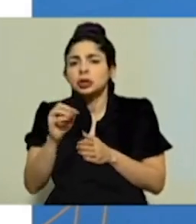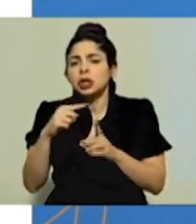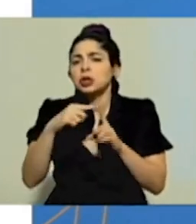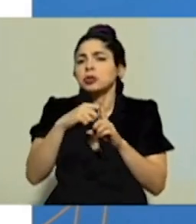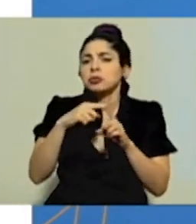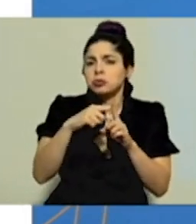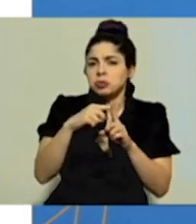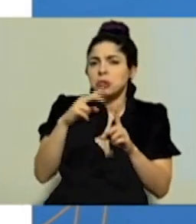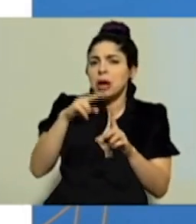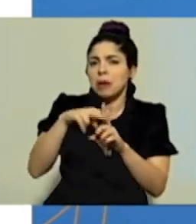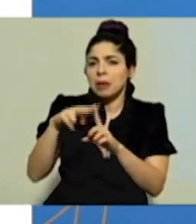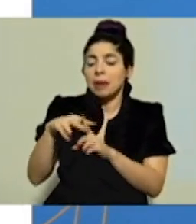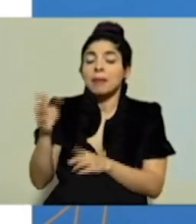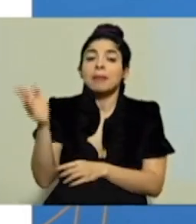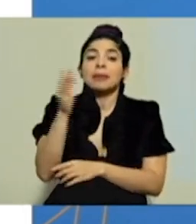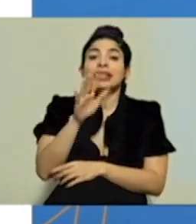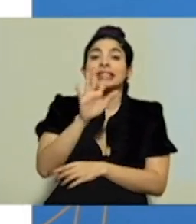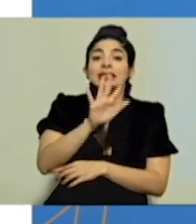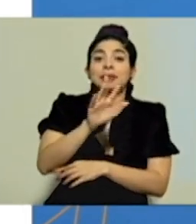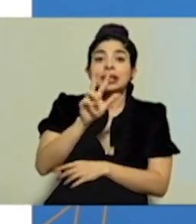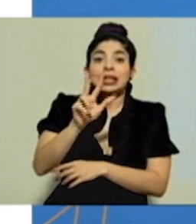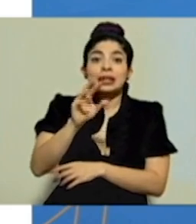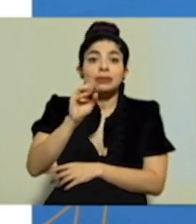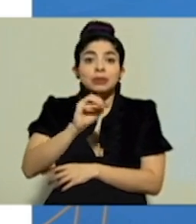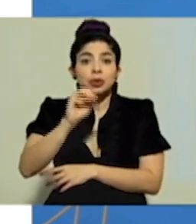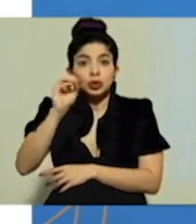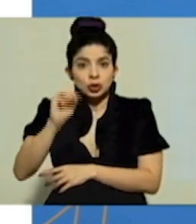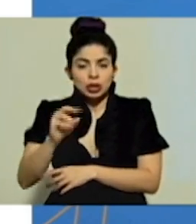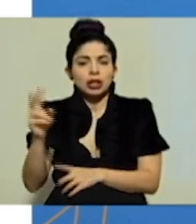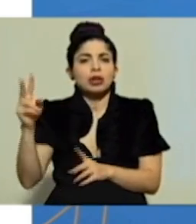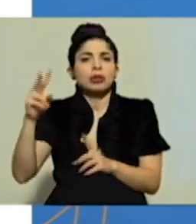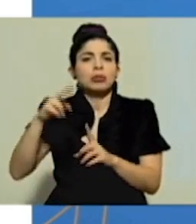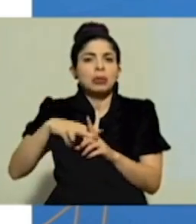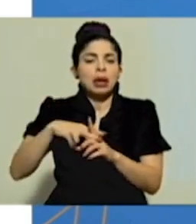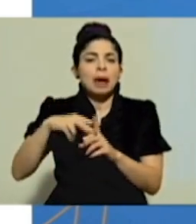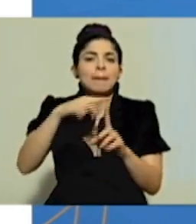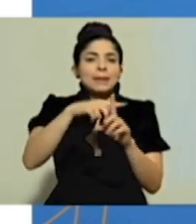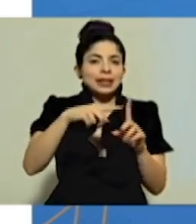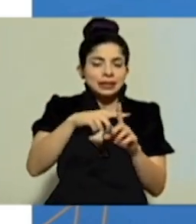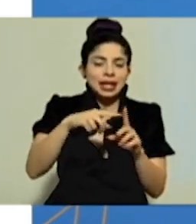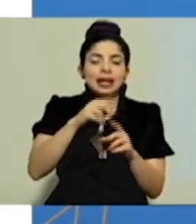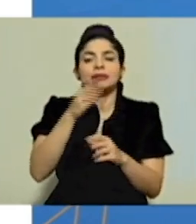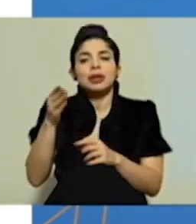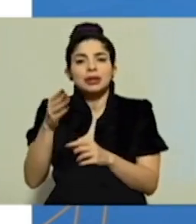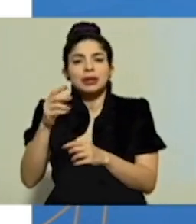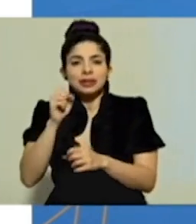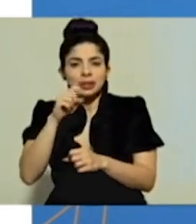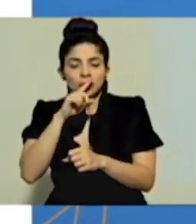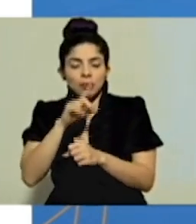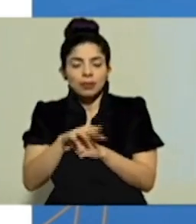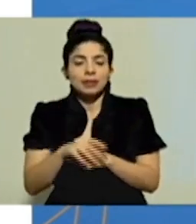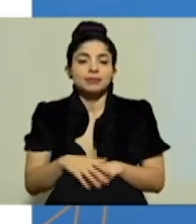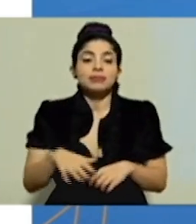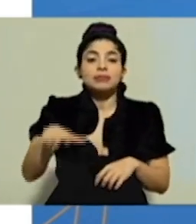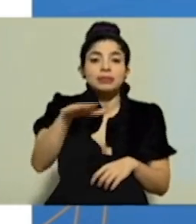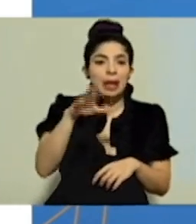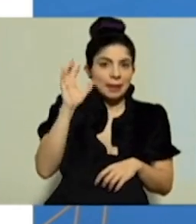medidas y un 53% con medidas parciales. En cantones amarillos. Continuamos.